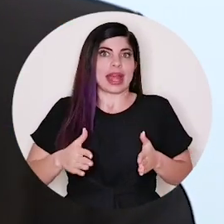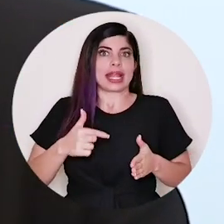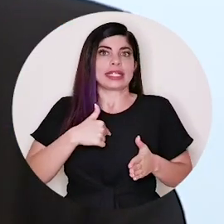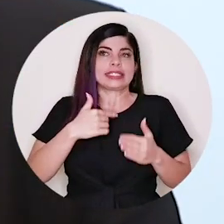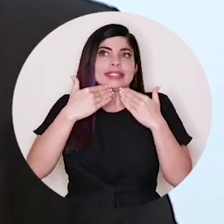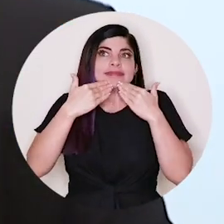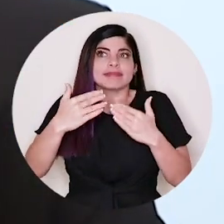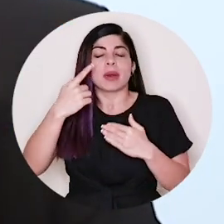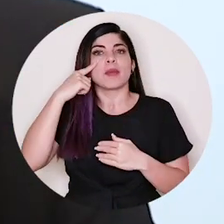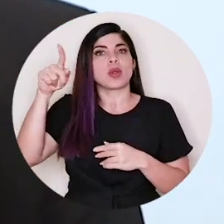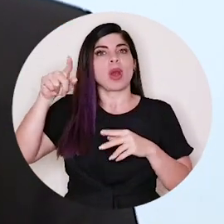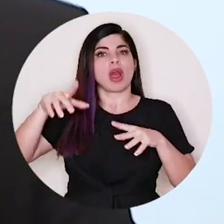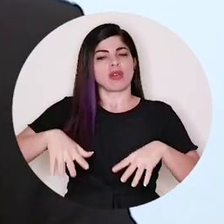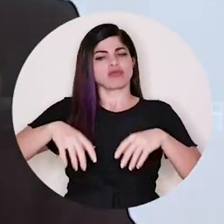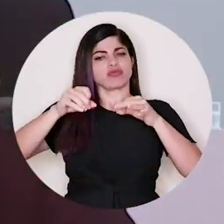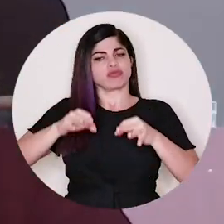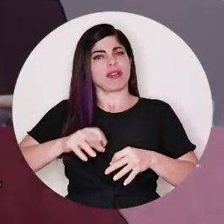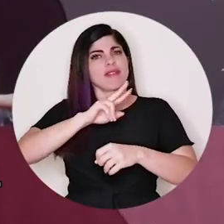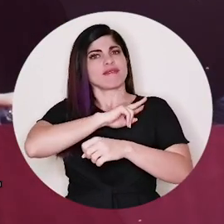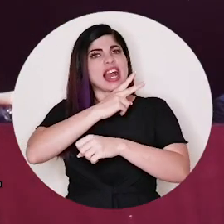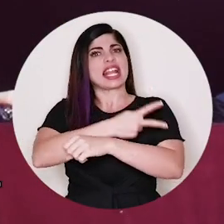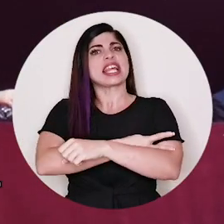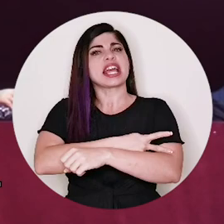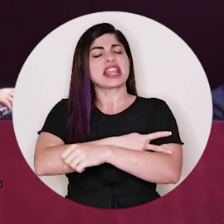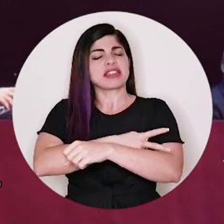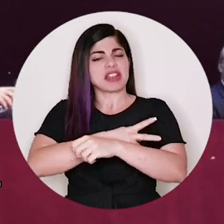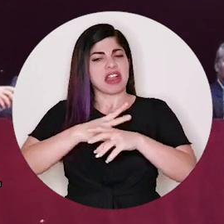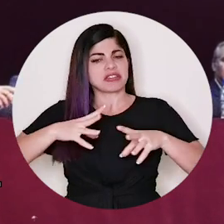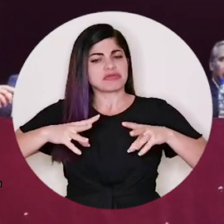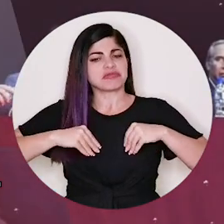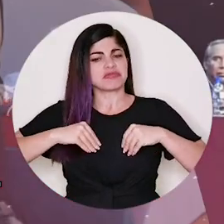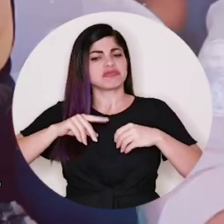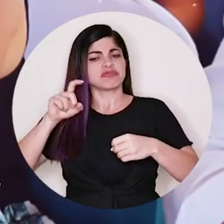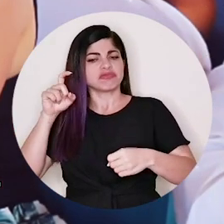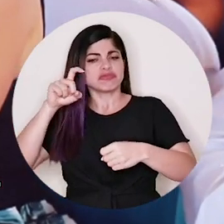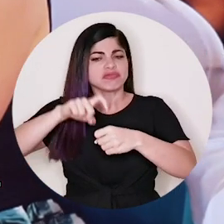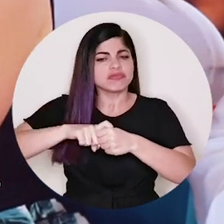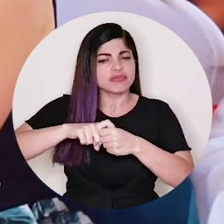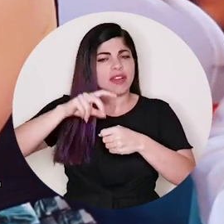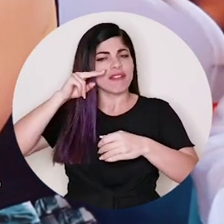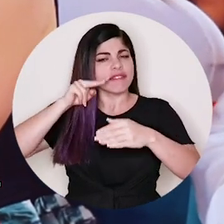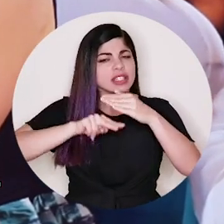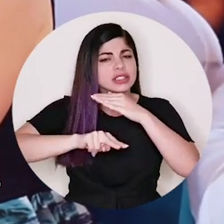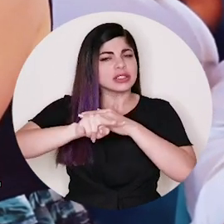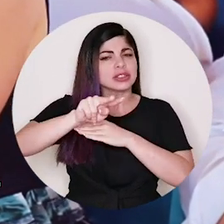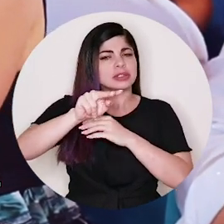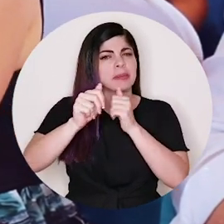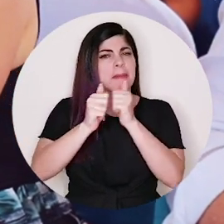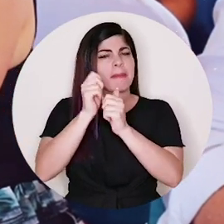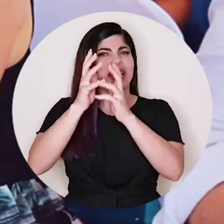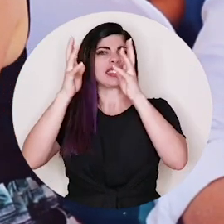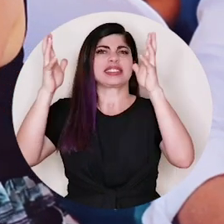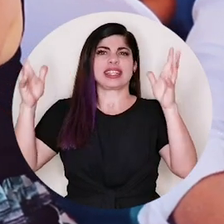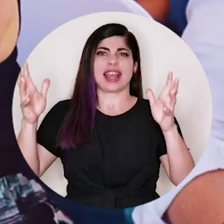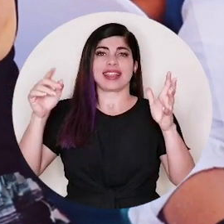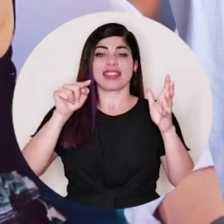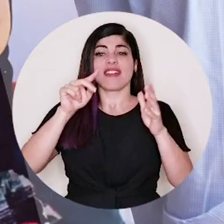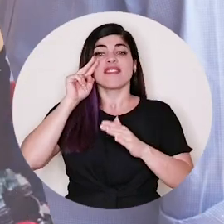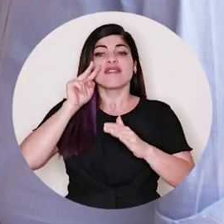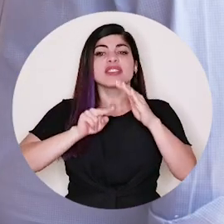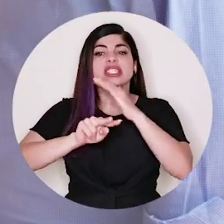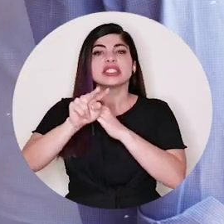haber tomado la decisión valiente de hacer parte de una visión más, mucho más grande, una visión que